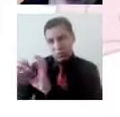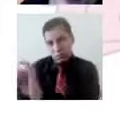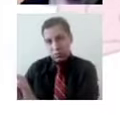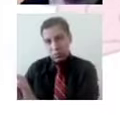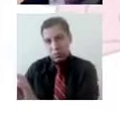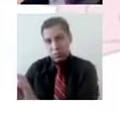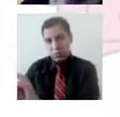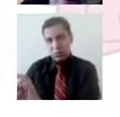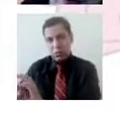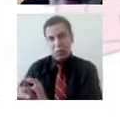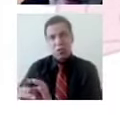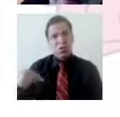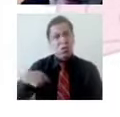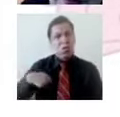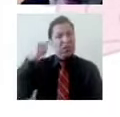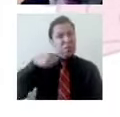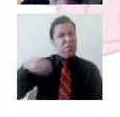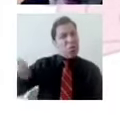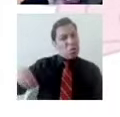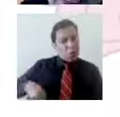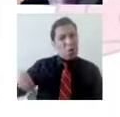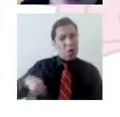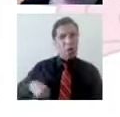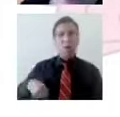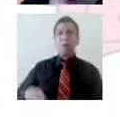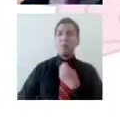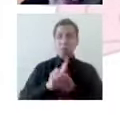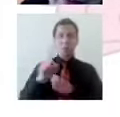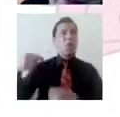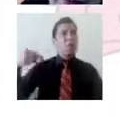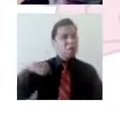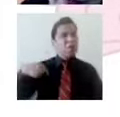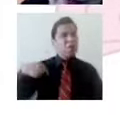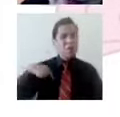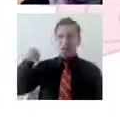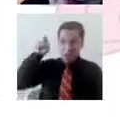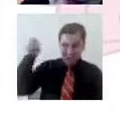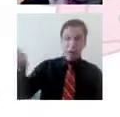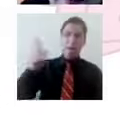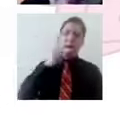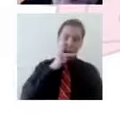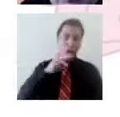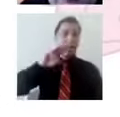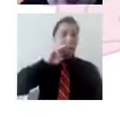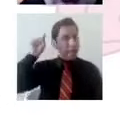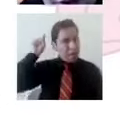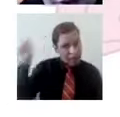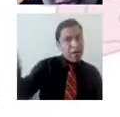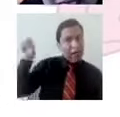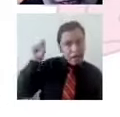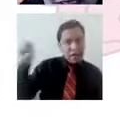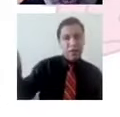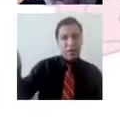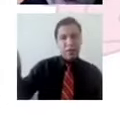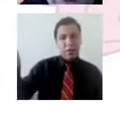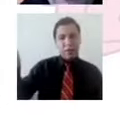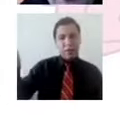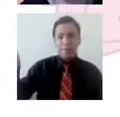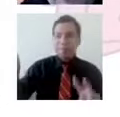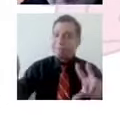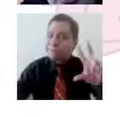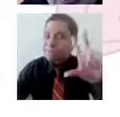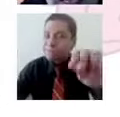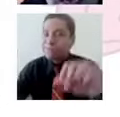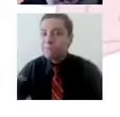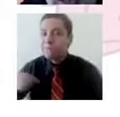me hayan enseñado a resolverlos. ¿Quién les enseño a ellos? Pero yo ya tengo conciencia, yo ya tengo esa